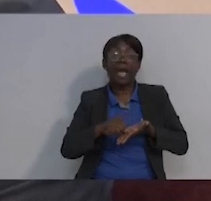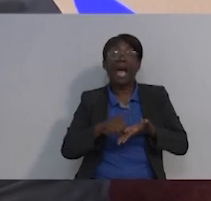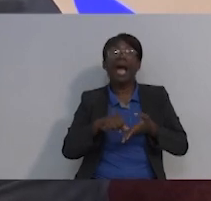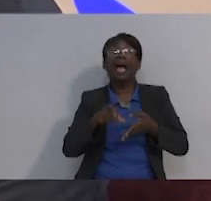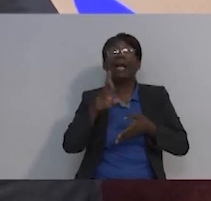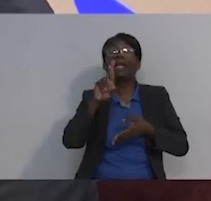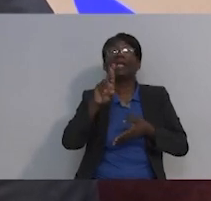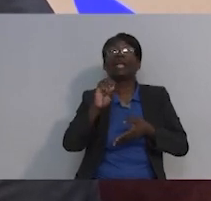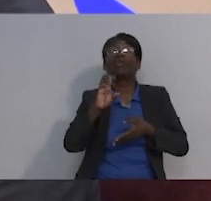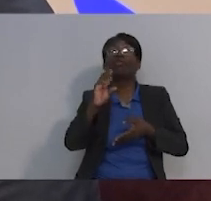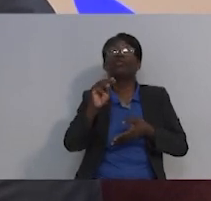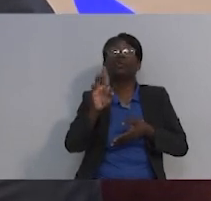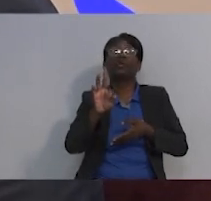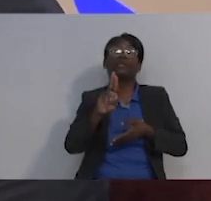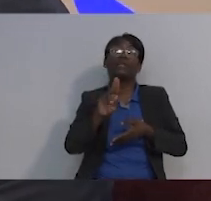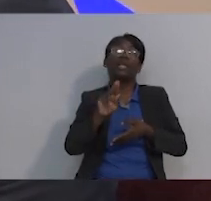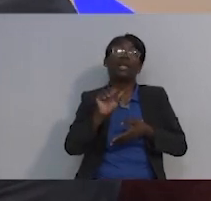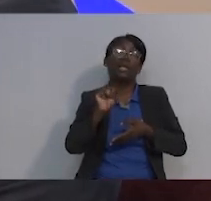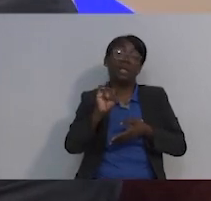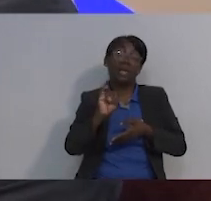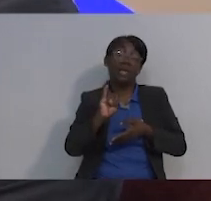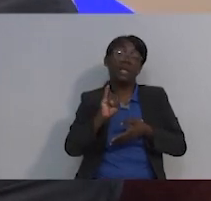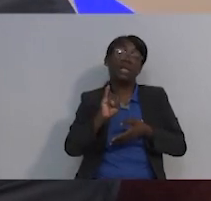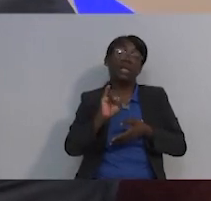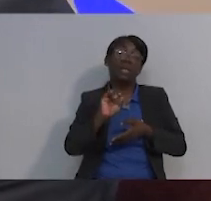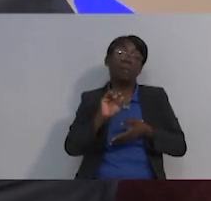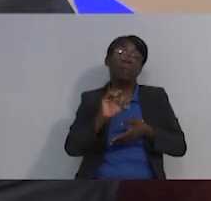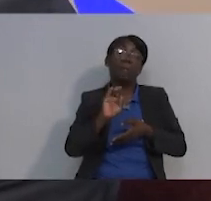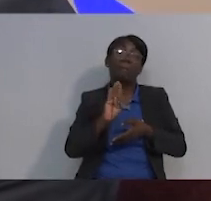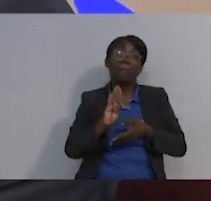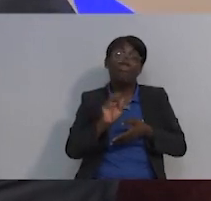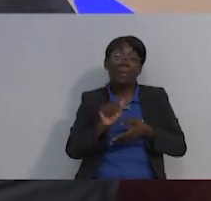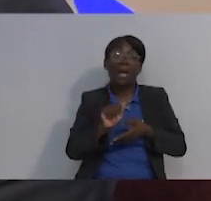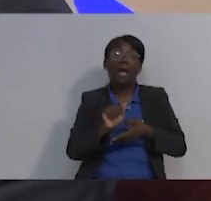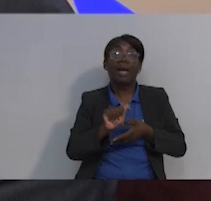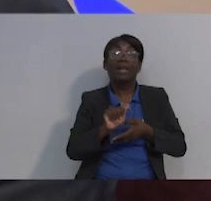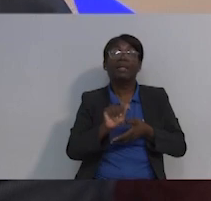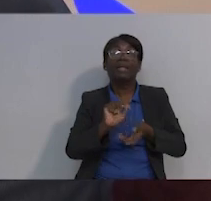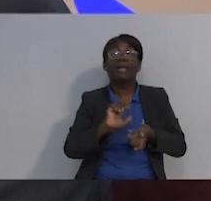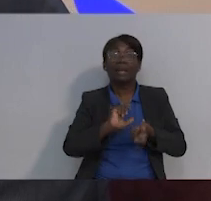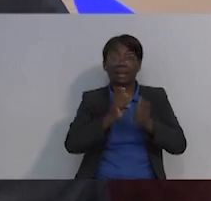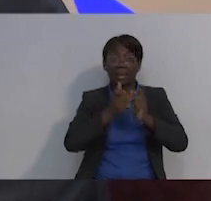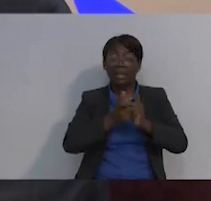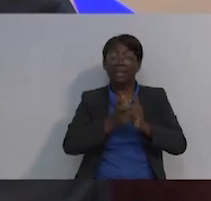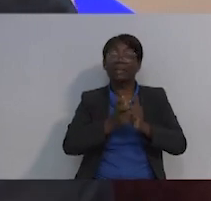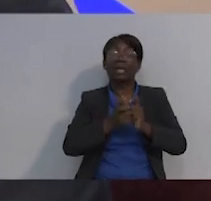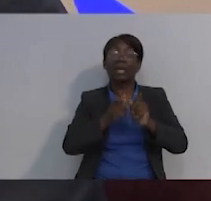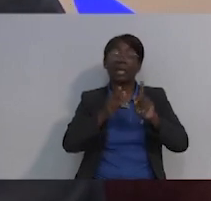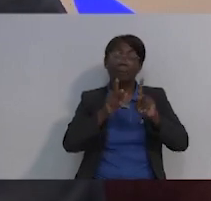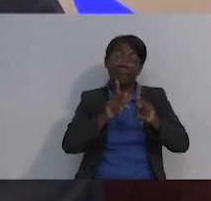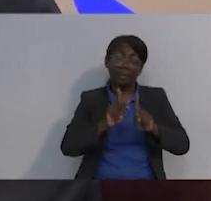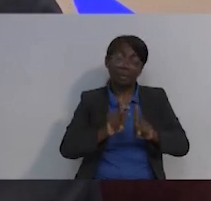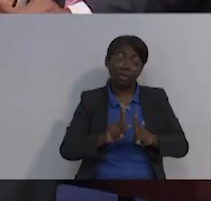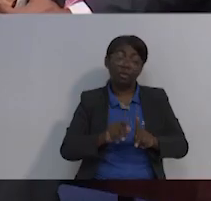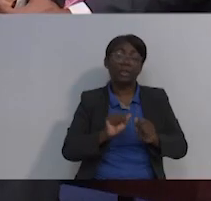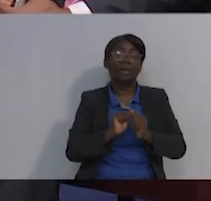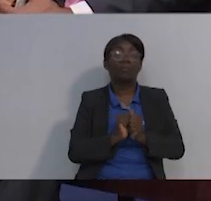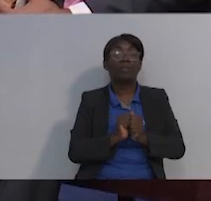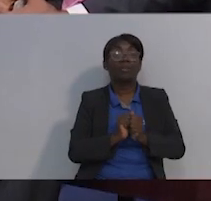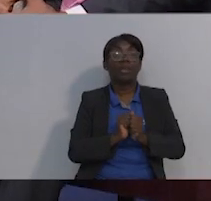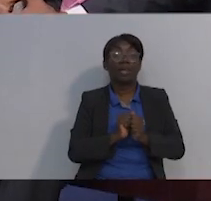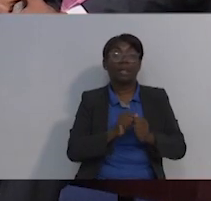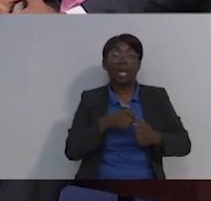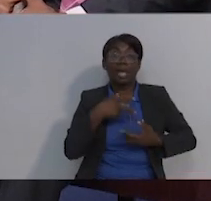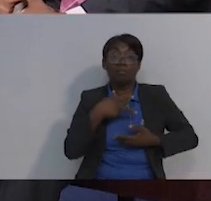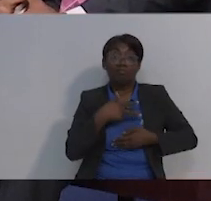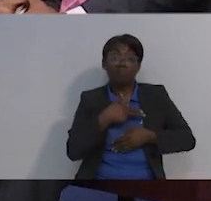estética a las pacientes que han tenido las cirugías de mastectomía o mastectomía radical por sobre todo. Bueno, como que nos